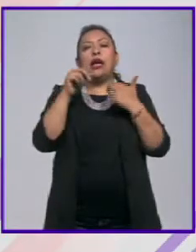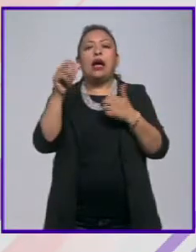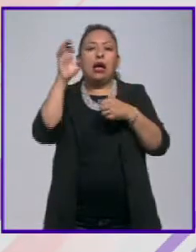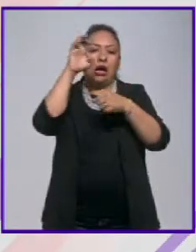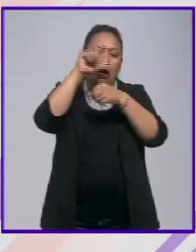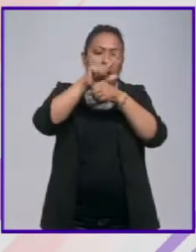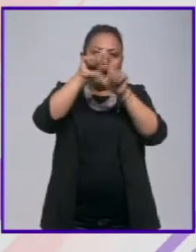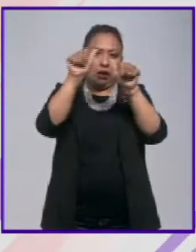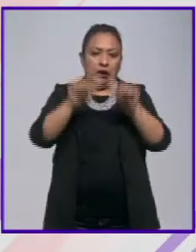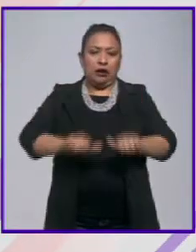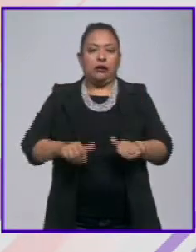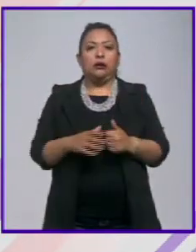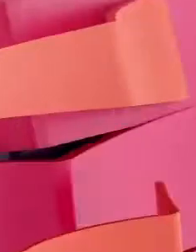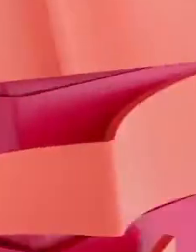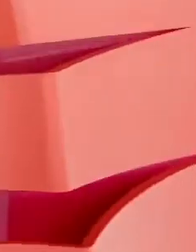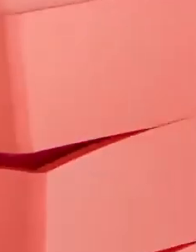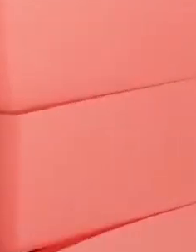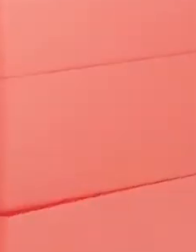cultura.